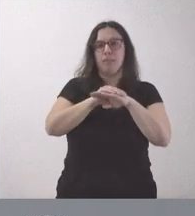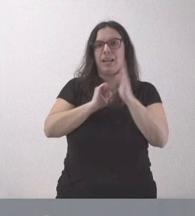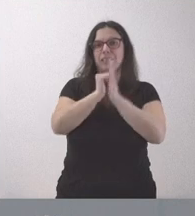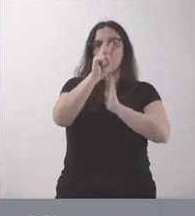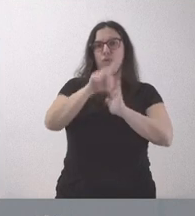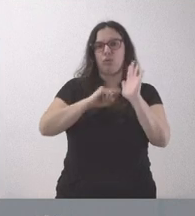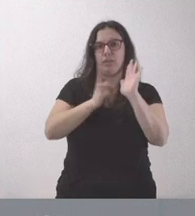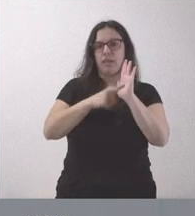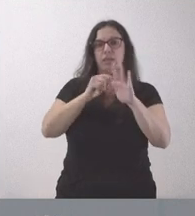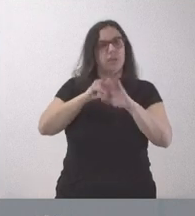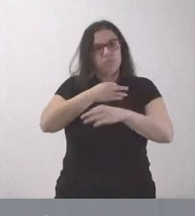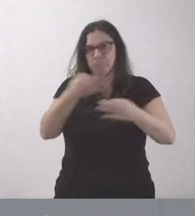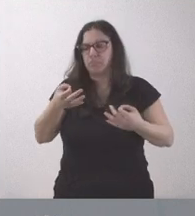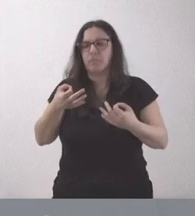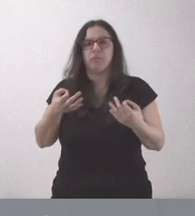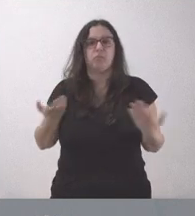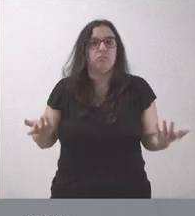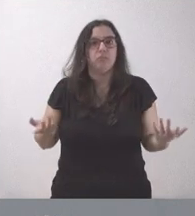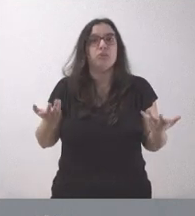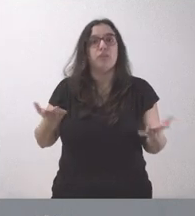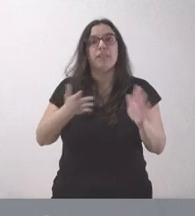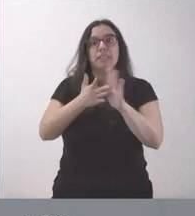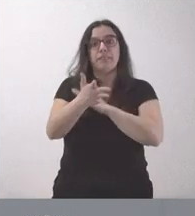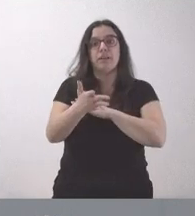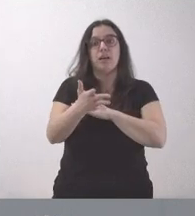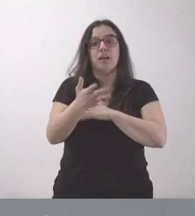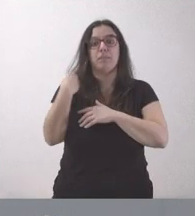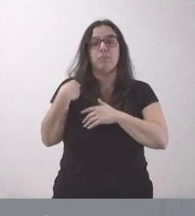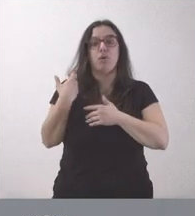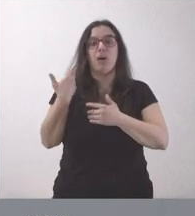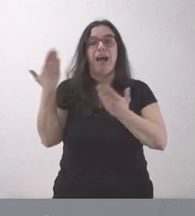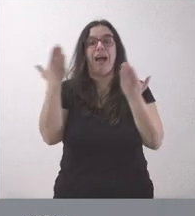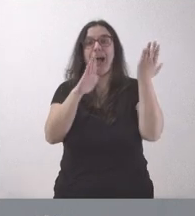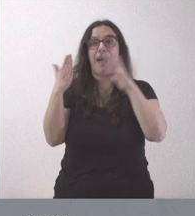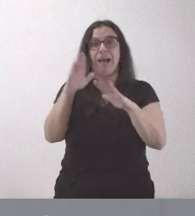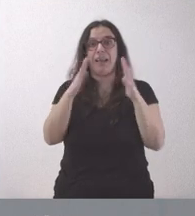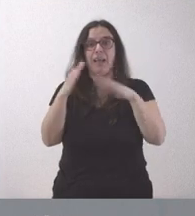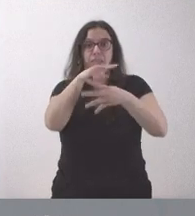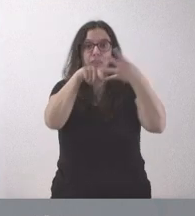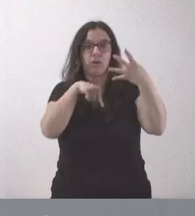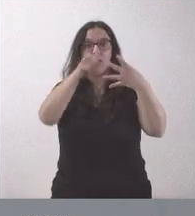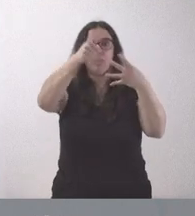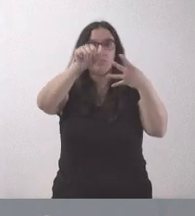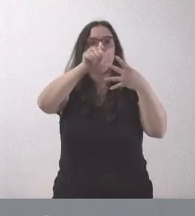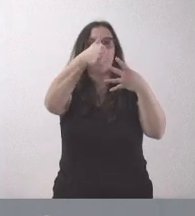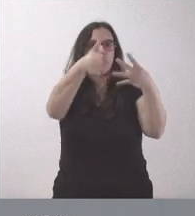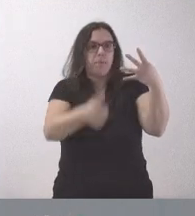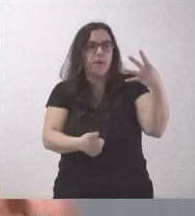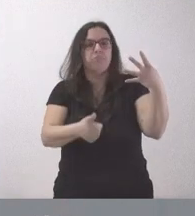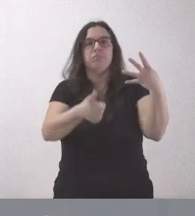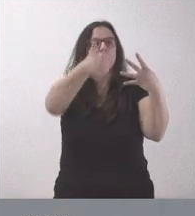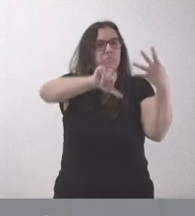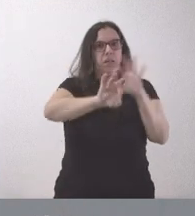y se garantiza el cumplimiento de la ley en su artículo 2. Por tanto, en lo que las alegaciones podían ser estimadas han sido estimadas y han sido